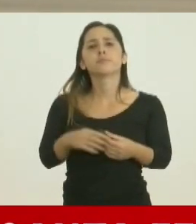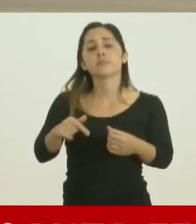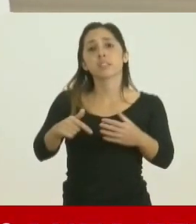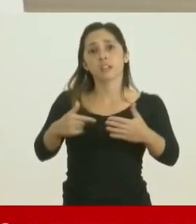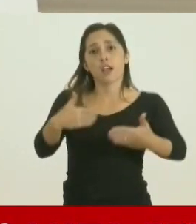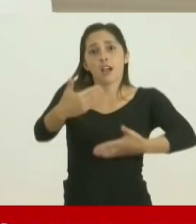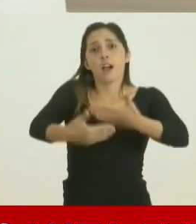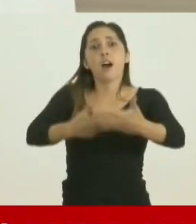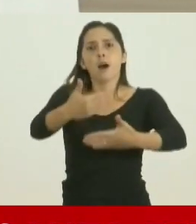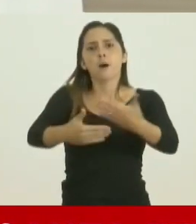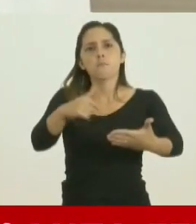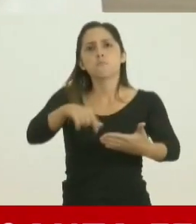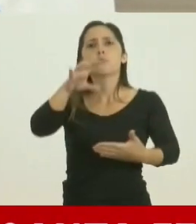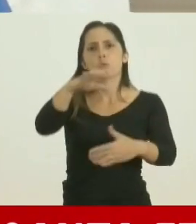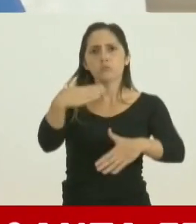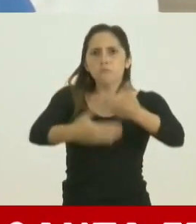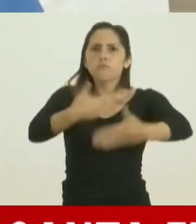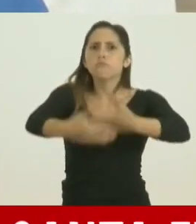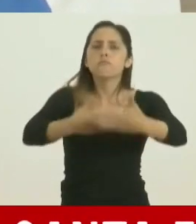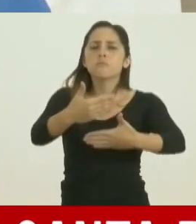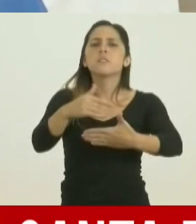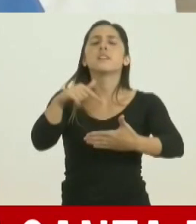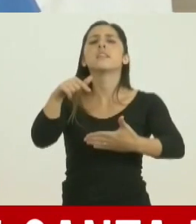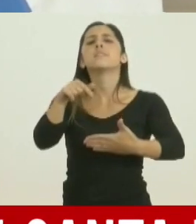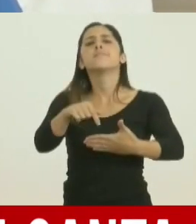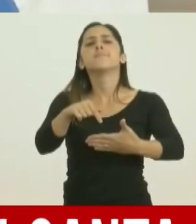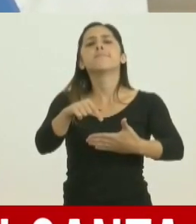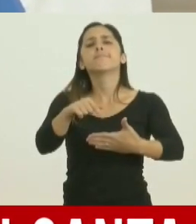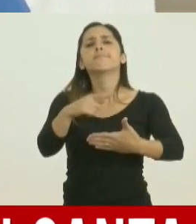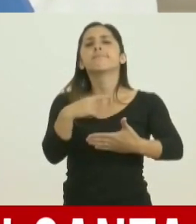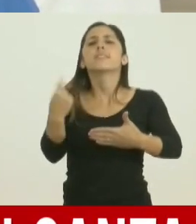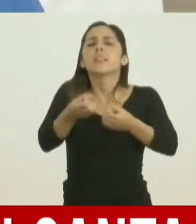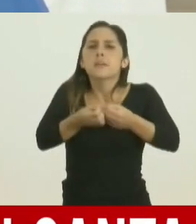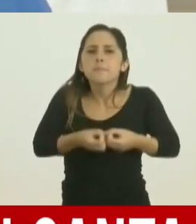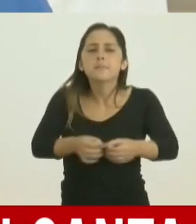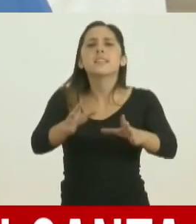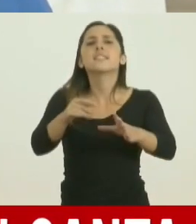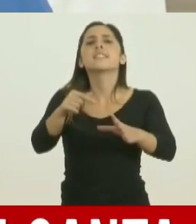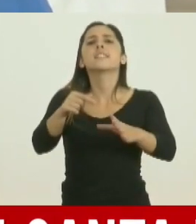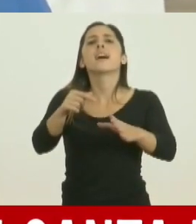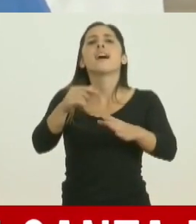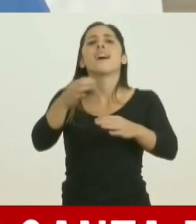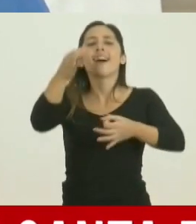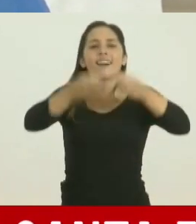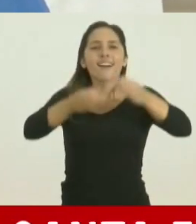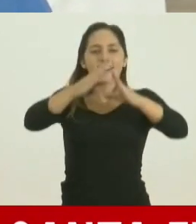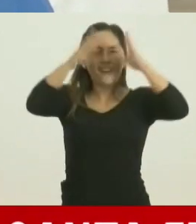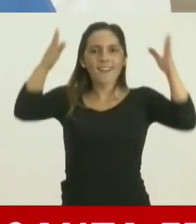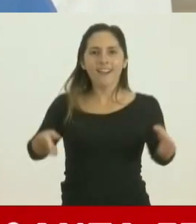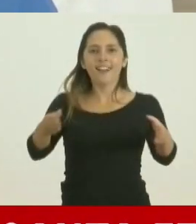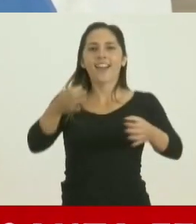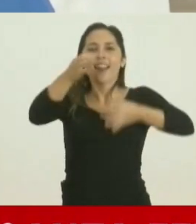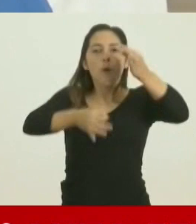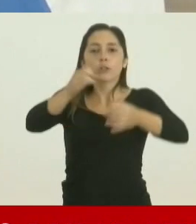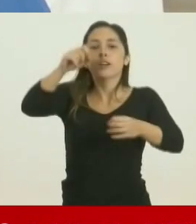importante en nuestra provincia estamos comenzando también con el laboratorio en la ciudad de